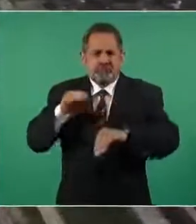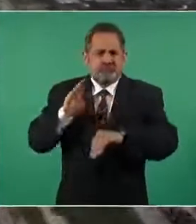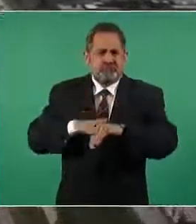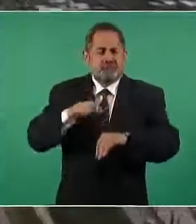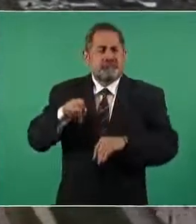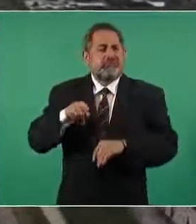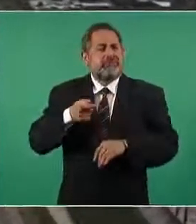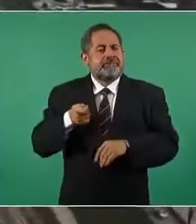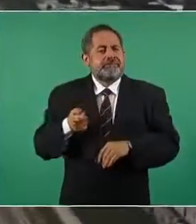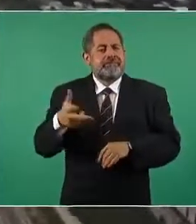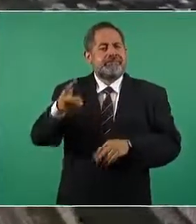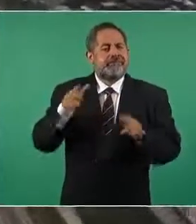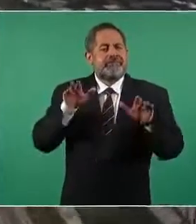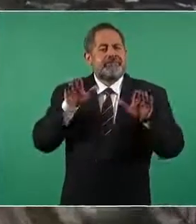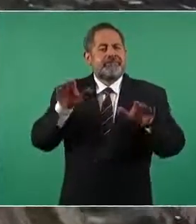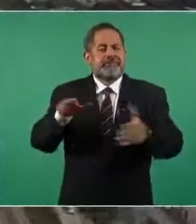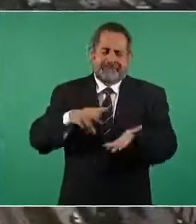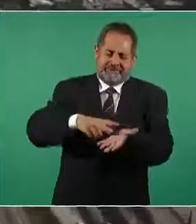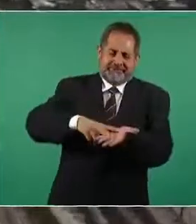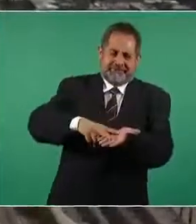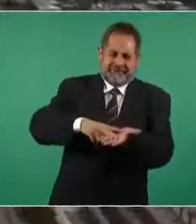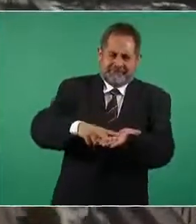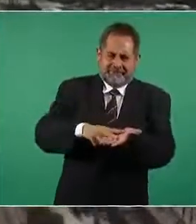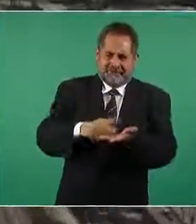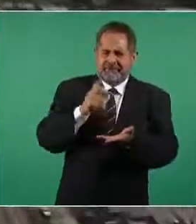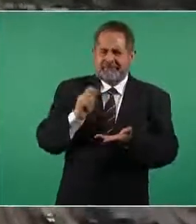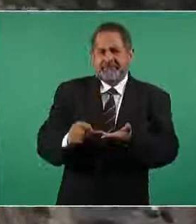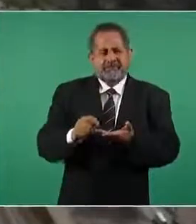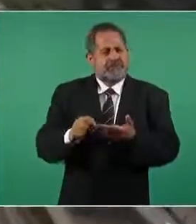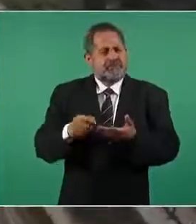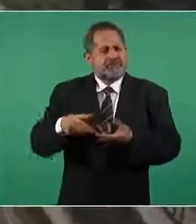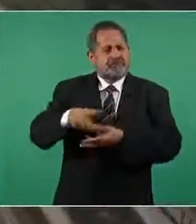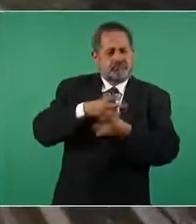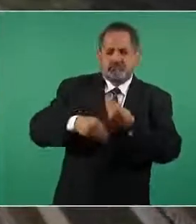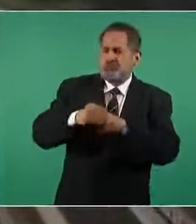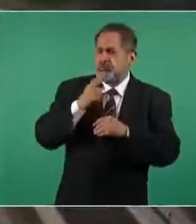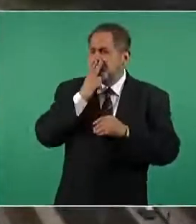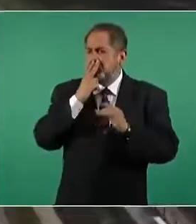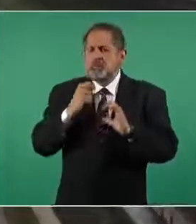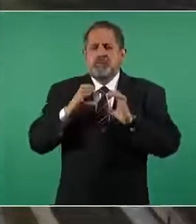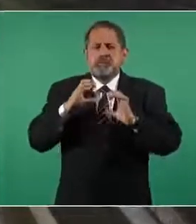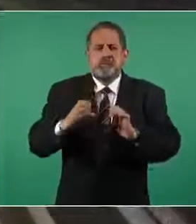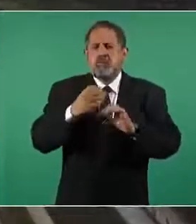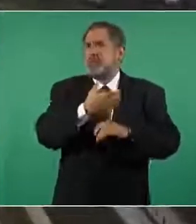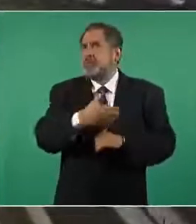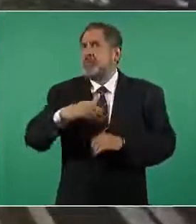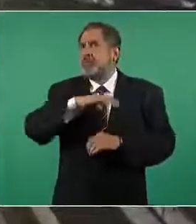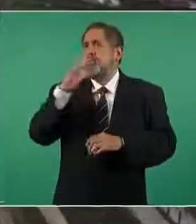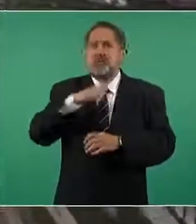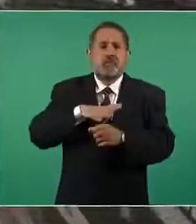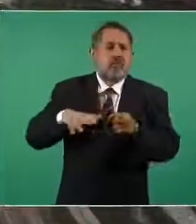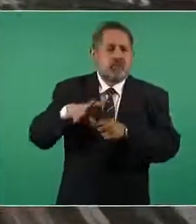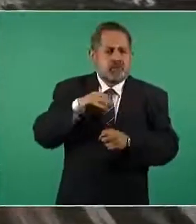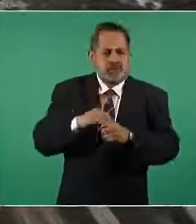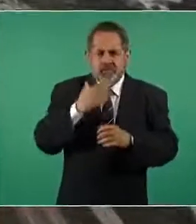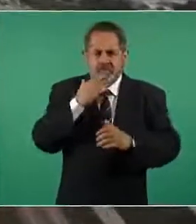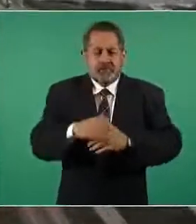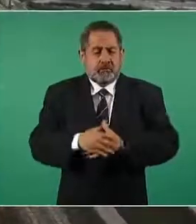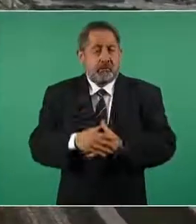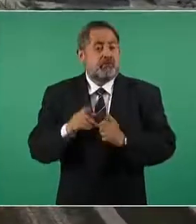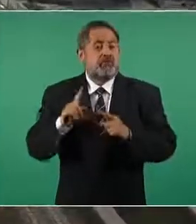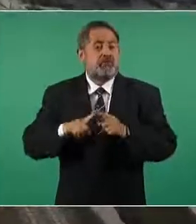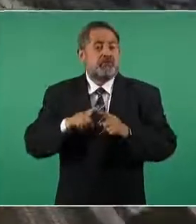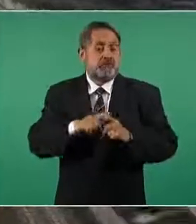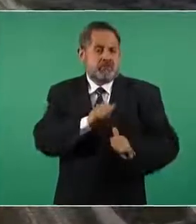verde con alta sostenibilidad y resiliente por su naturaleza de infraestructura creada como obra militar